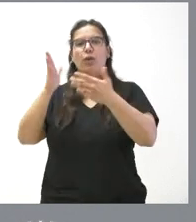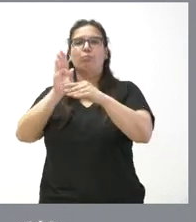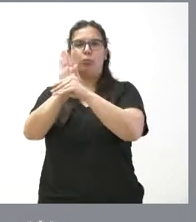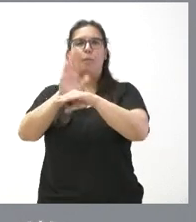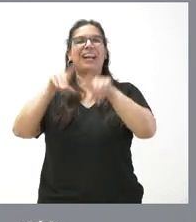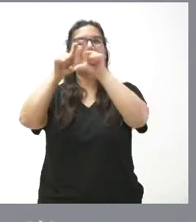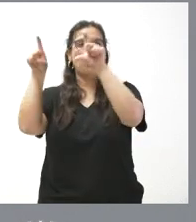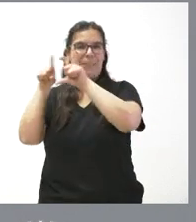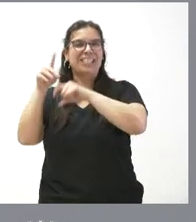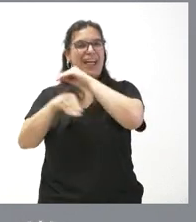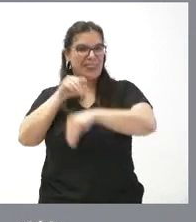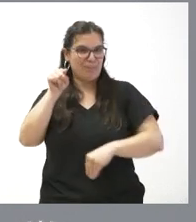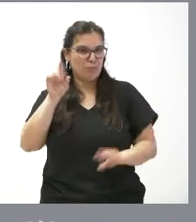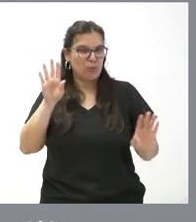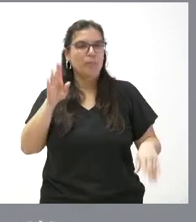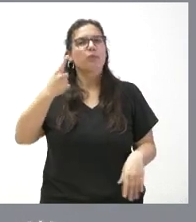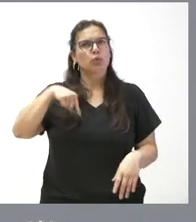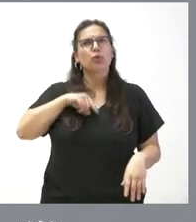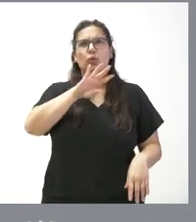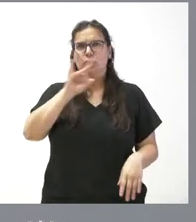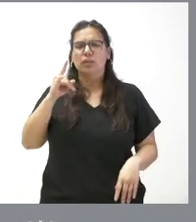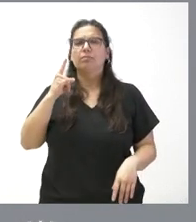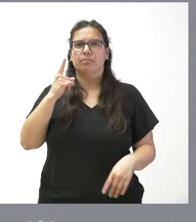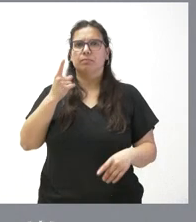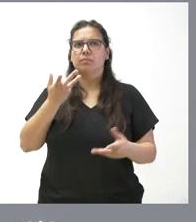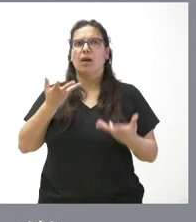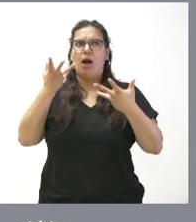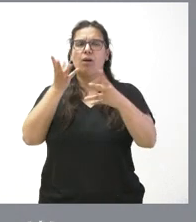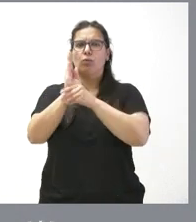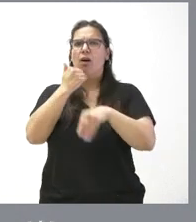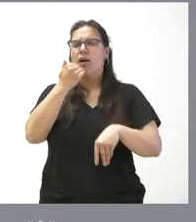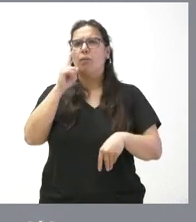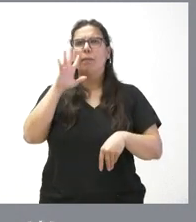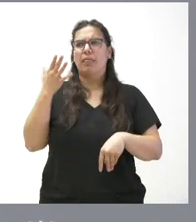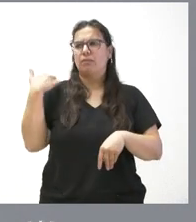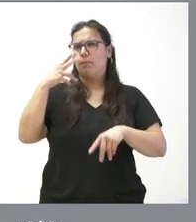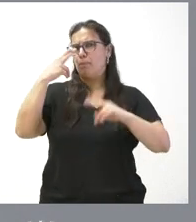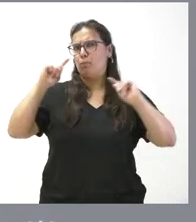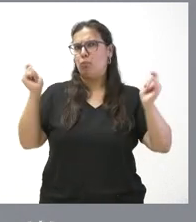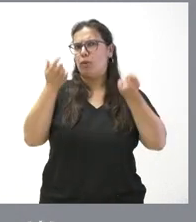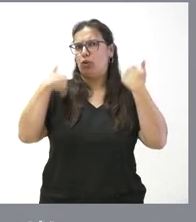Y sí, nosotros le hemos dado alguna ayuda y creo que se publicó en su momento